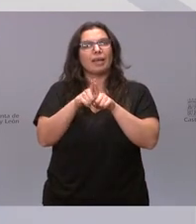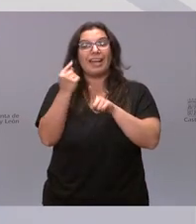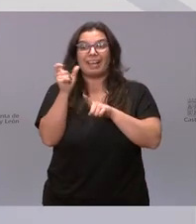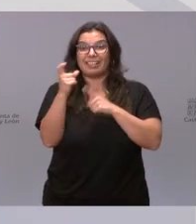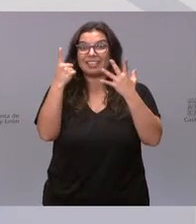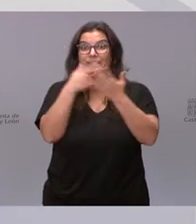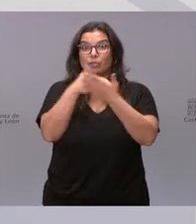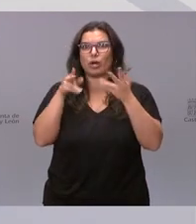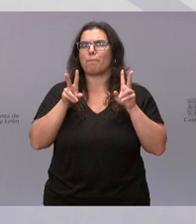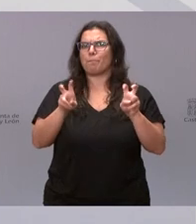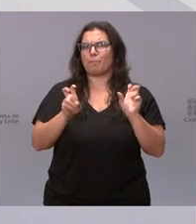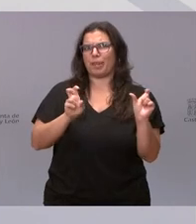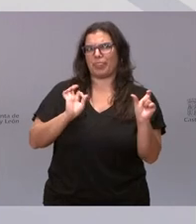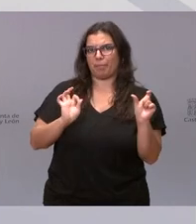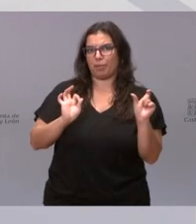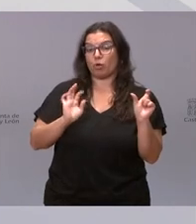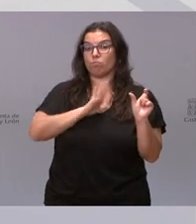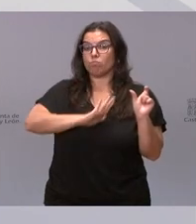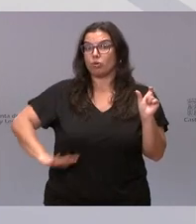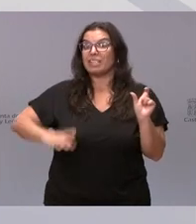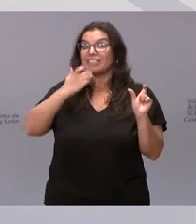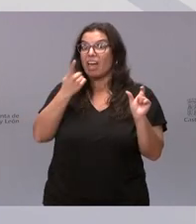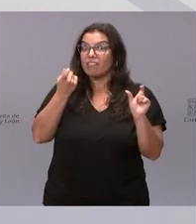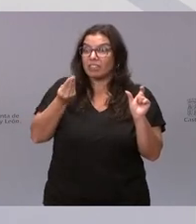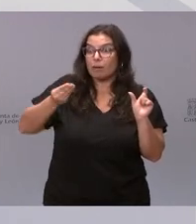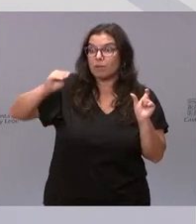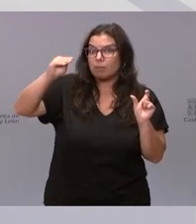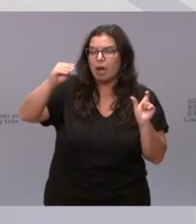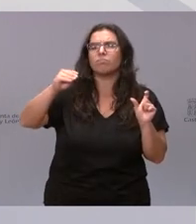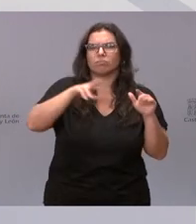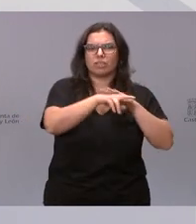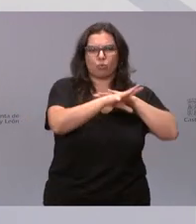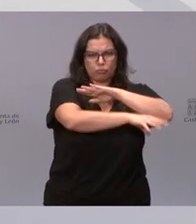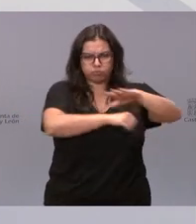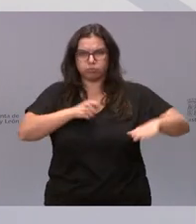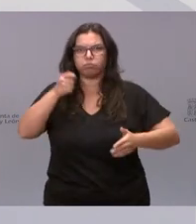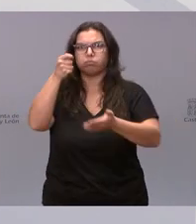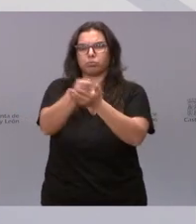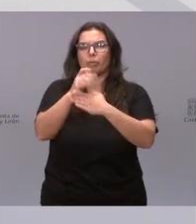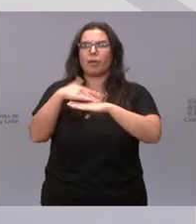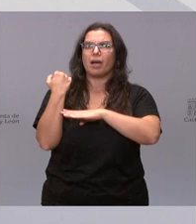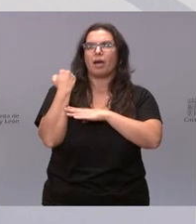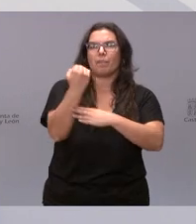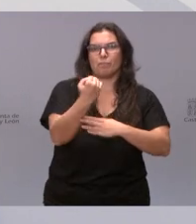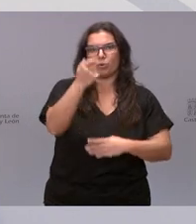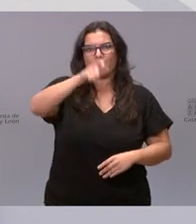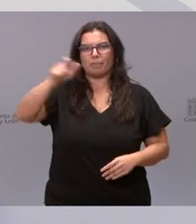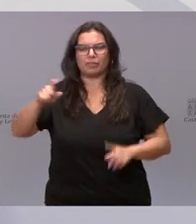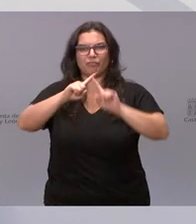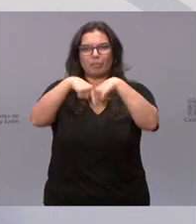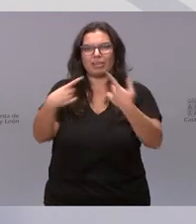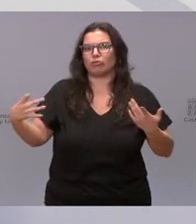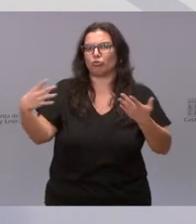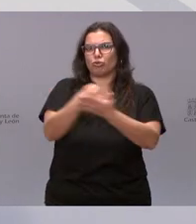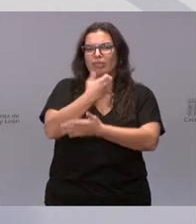Si fuera necesario más dinero, pondríamos los recursos necesarios para apoyar a todas las familias